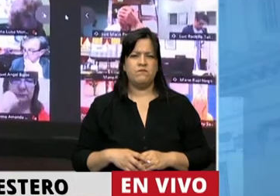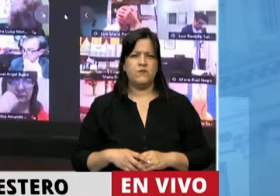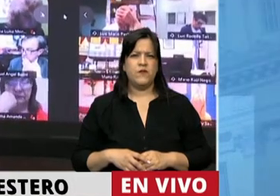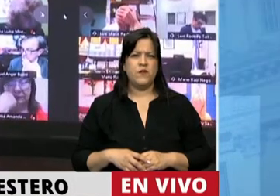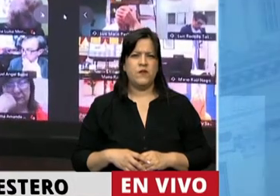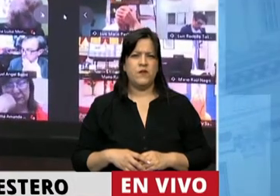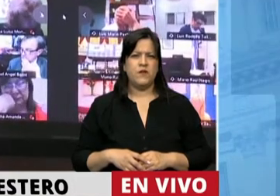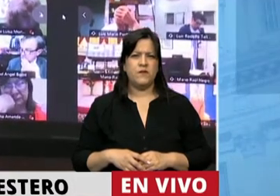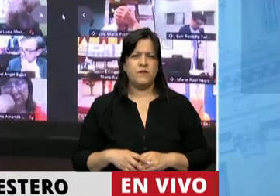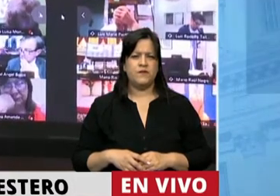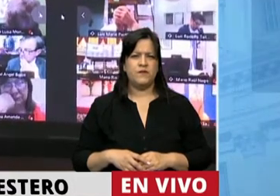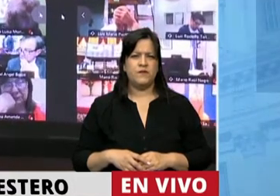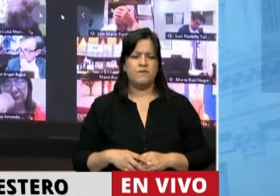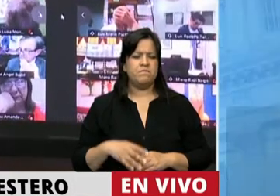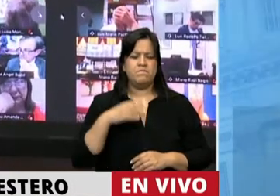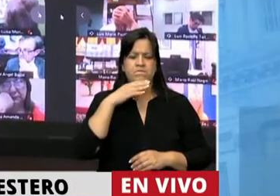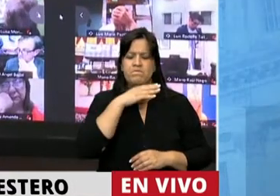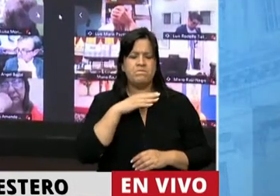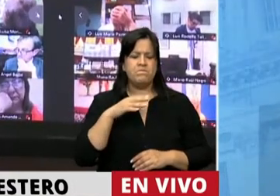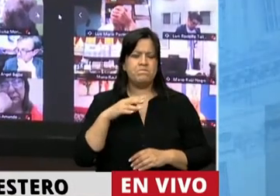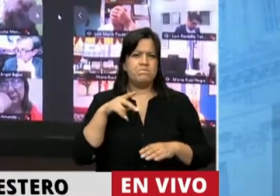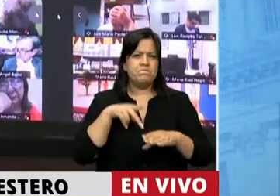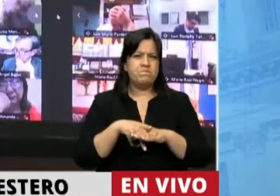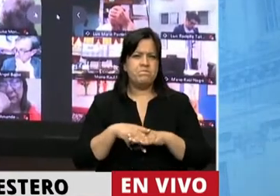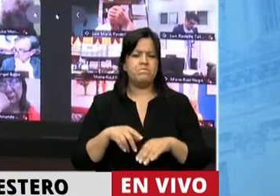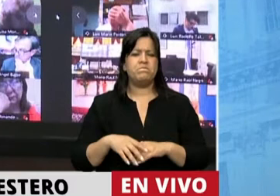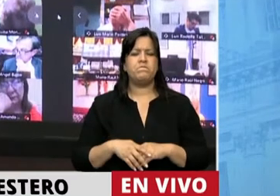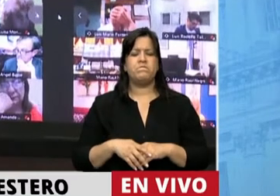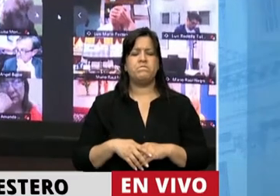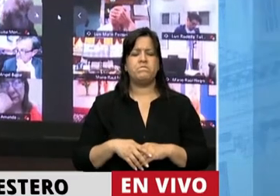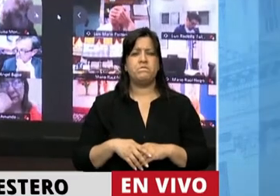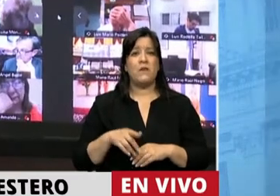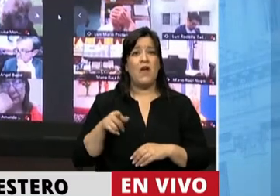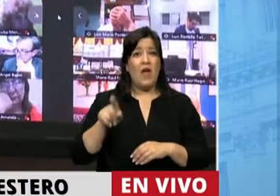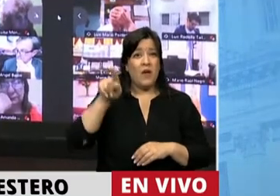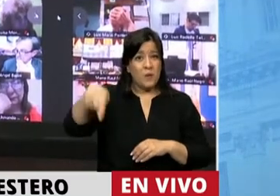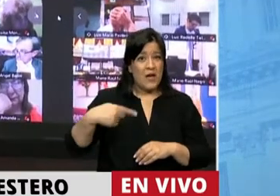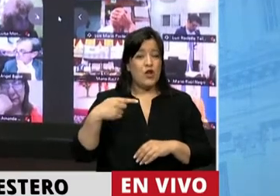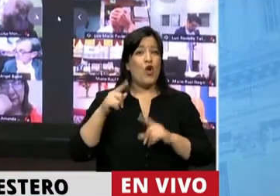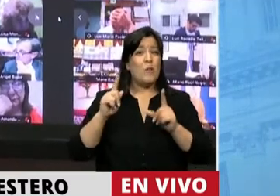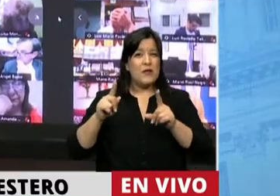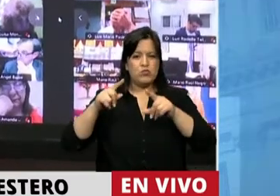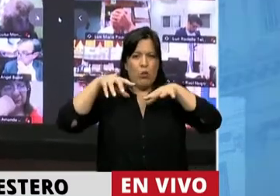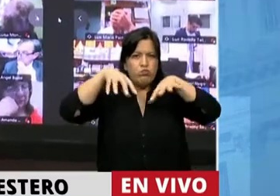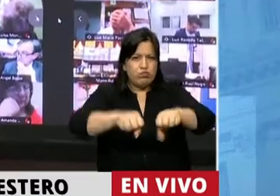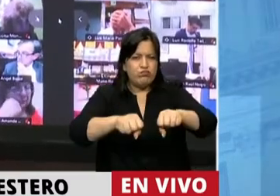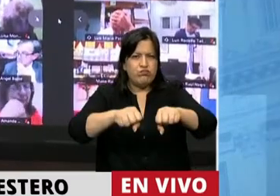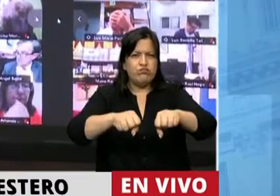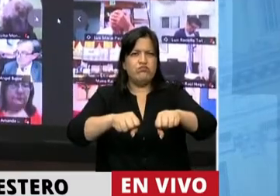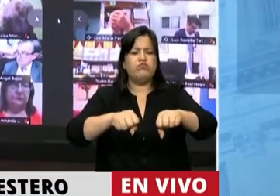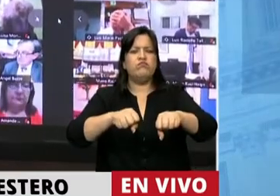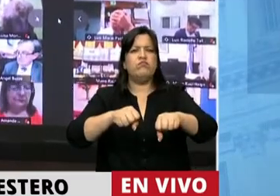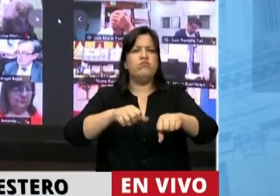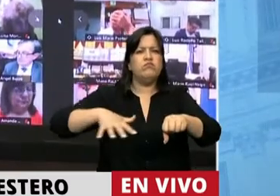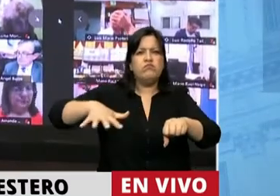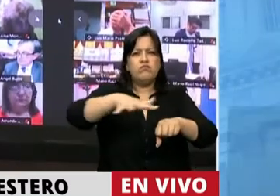Y esto es lo que nos ha venido pasando siempre. Eso generó, y este colonialismo que se apuntó o